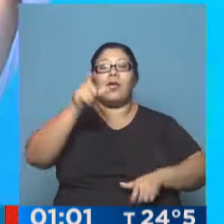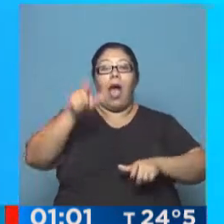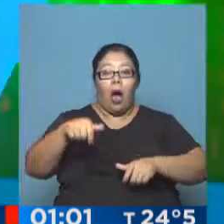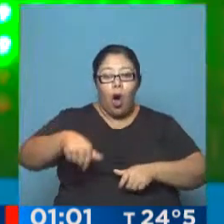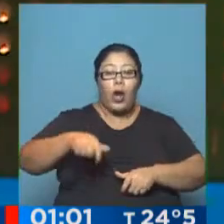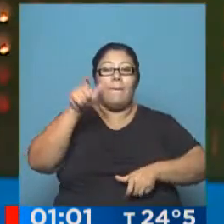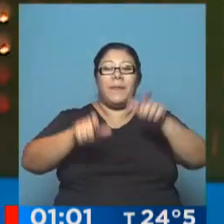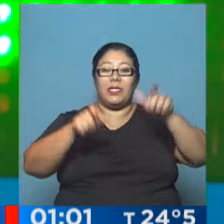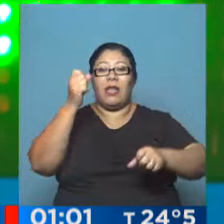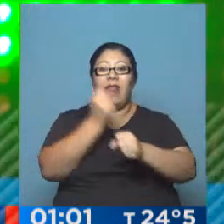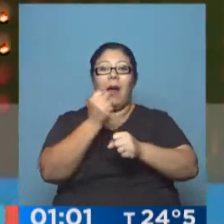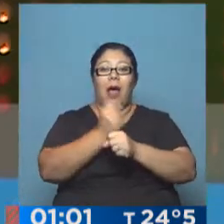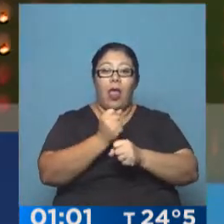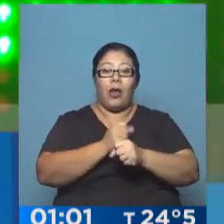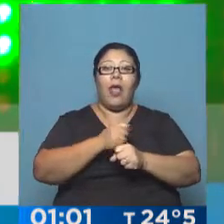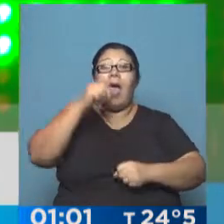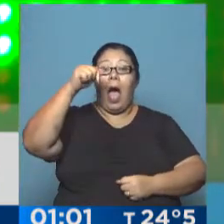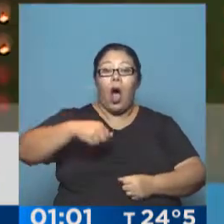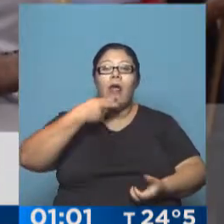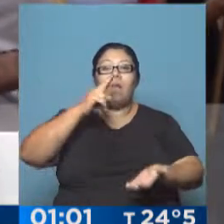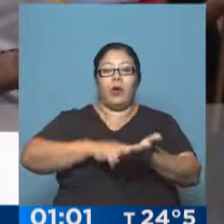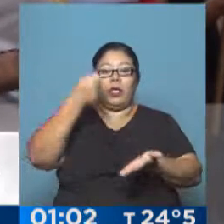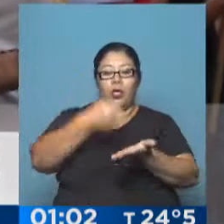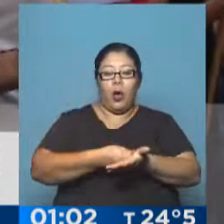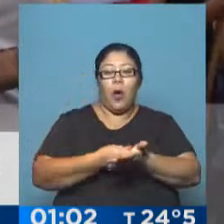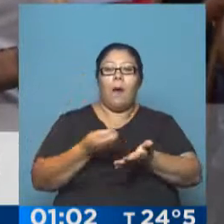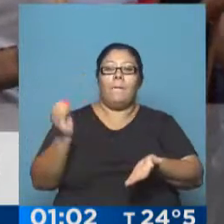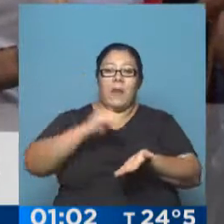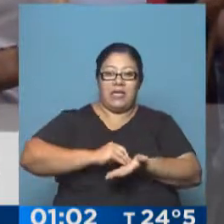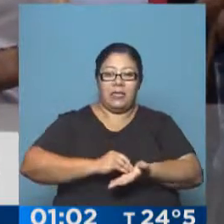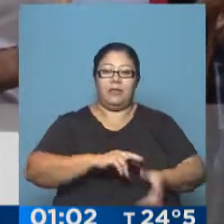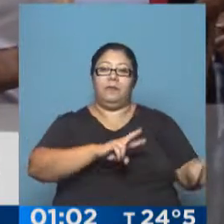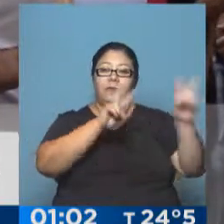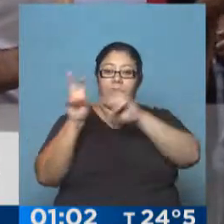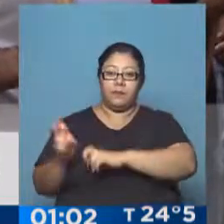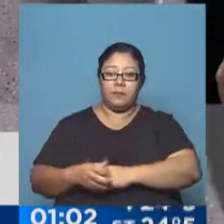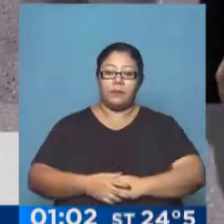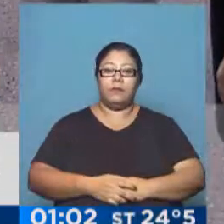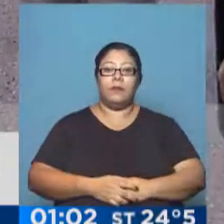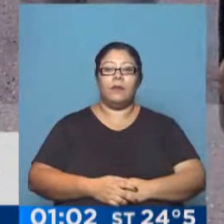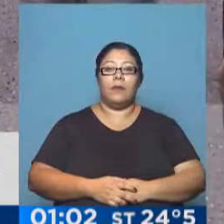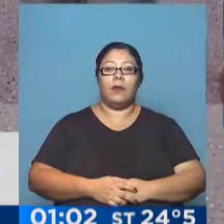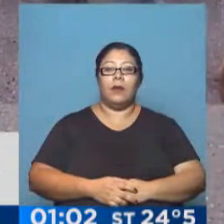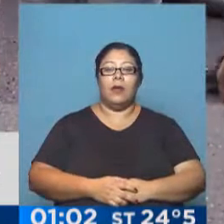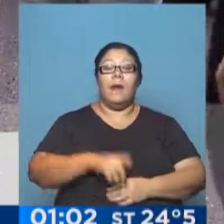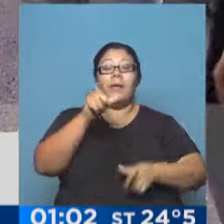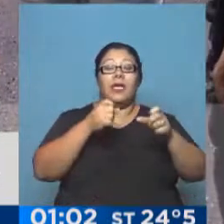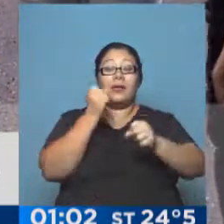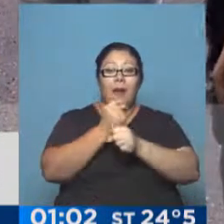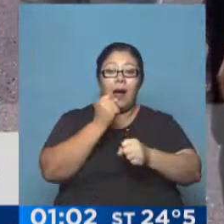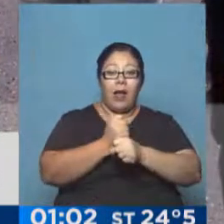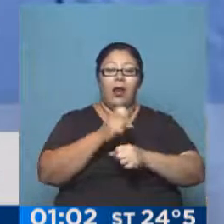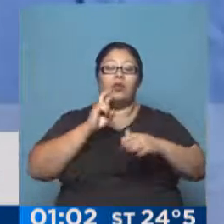impuesto. Protesta en el subte por 27 despidos. Los trabajadores de vigilancia de la línea B denuncian negocios